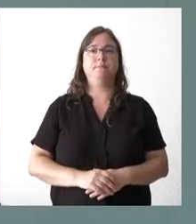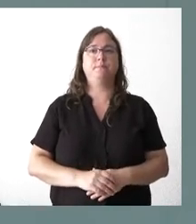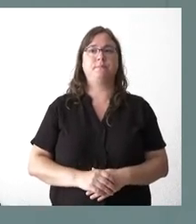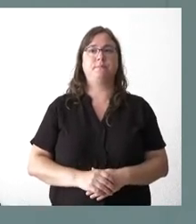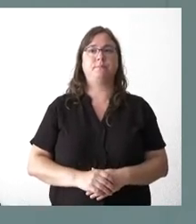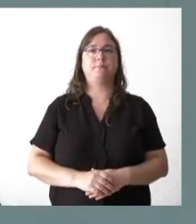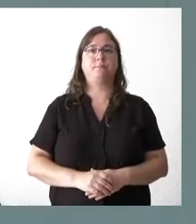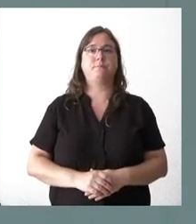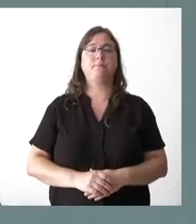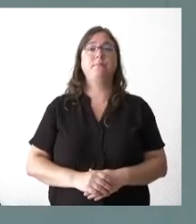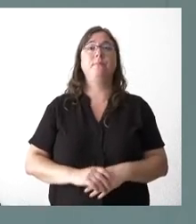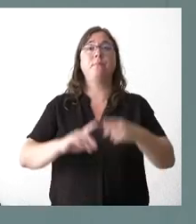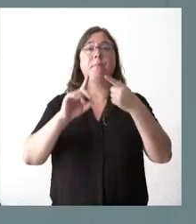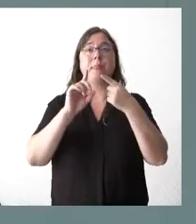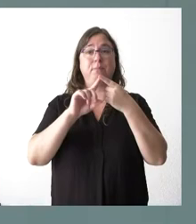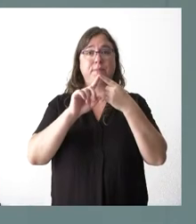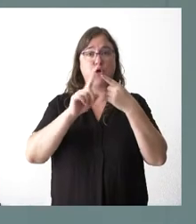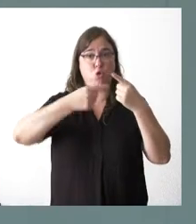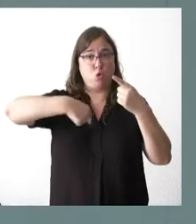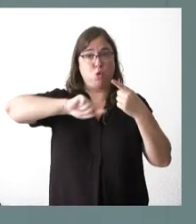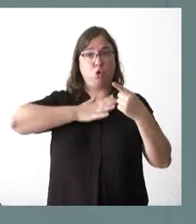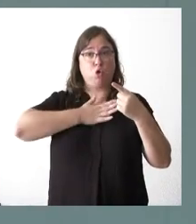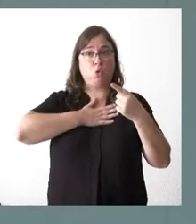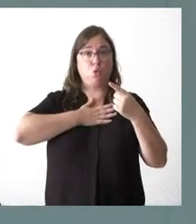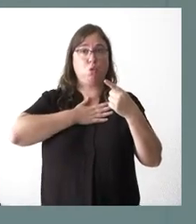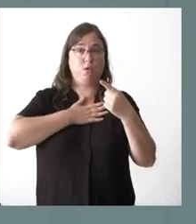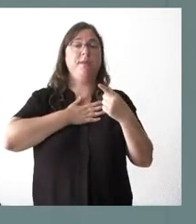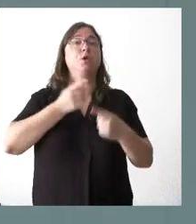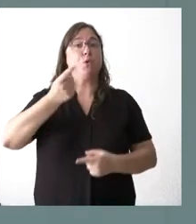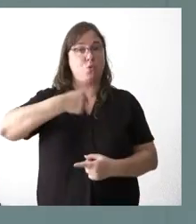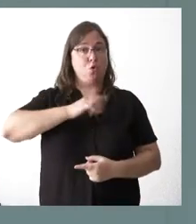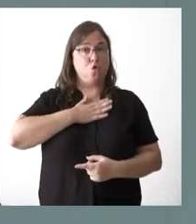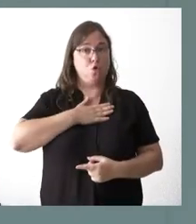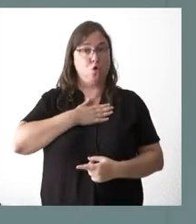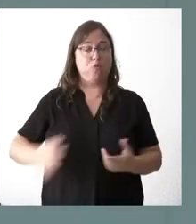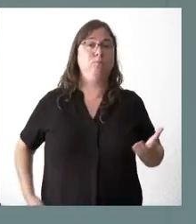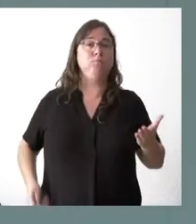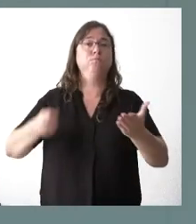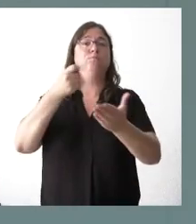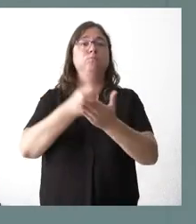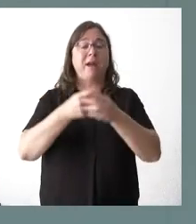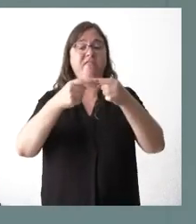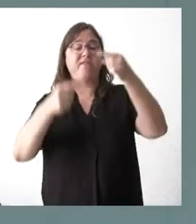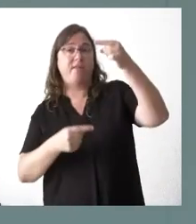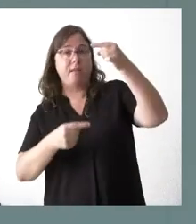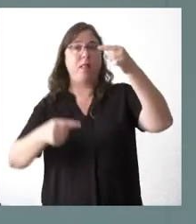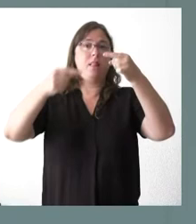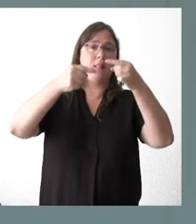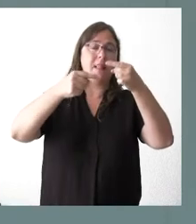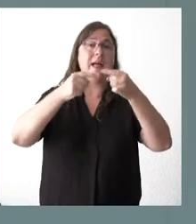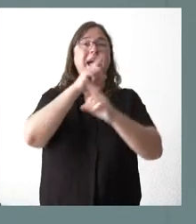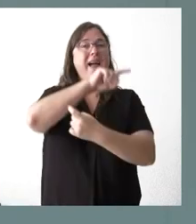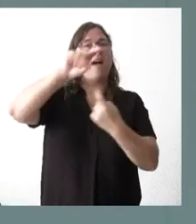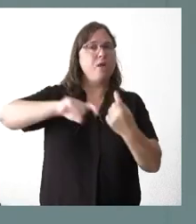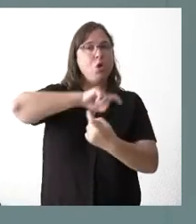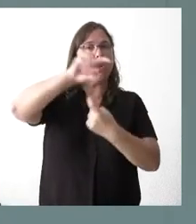Bueno, primero, nosotros ponemos para corregir el déficit cada año y